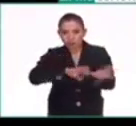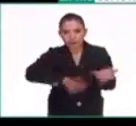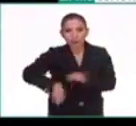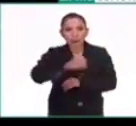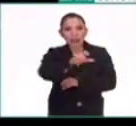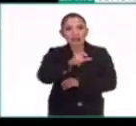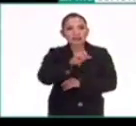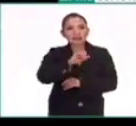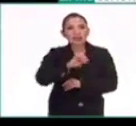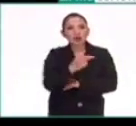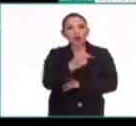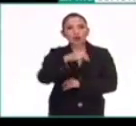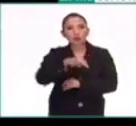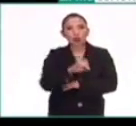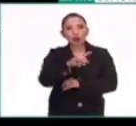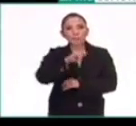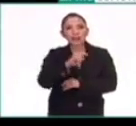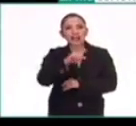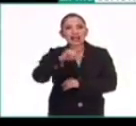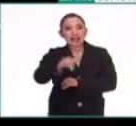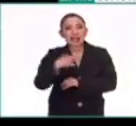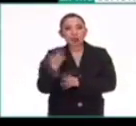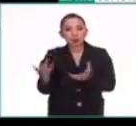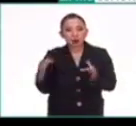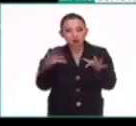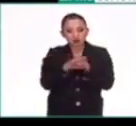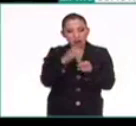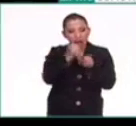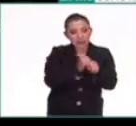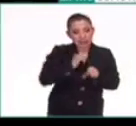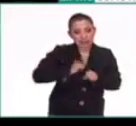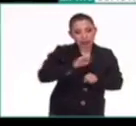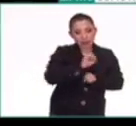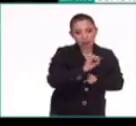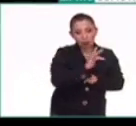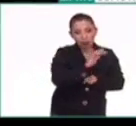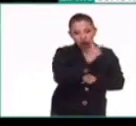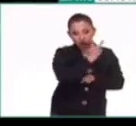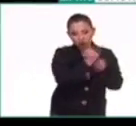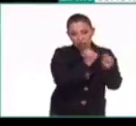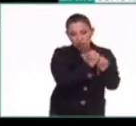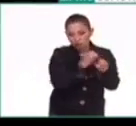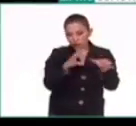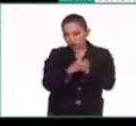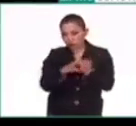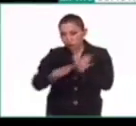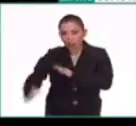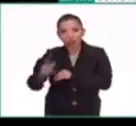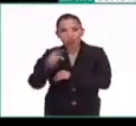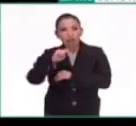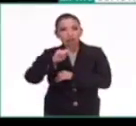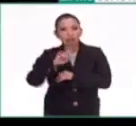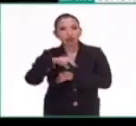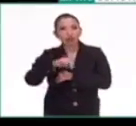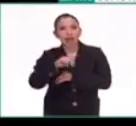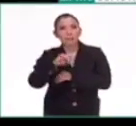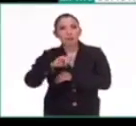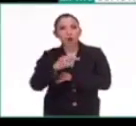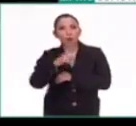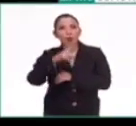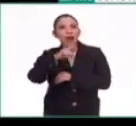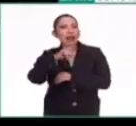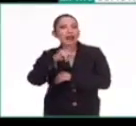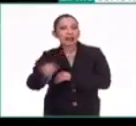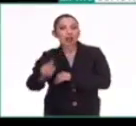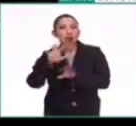tener el Shimolpuili, que es la atadura de los años, que es este siglo de cincuenta y dos años. Y luego tenemos el Tonalpohuali, que es más que nada